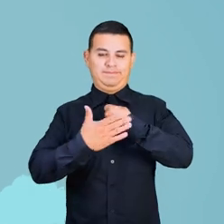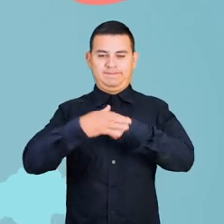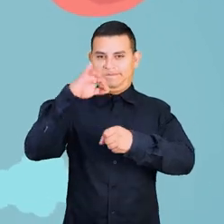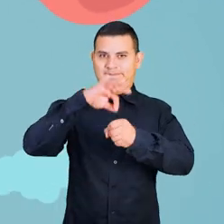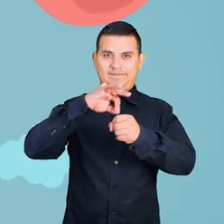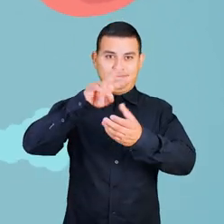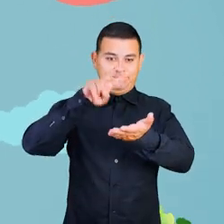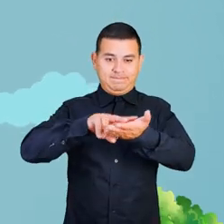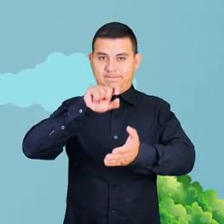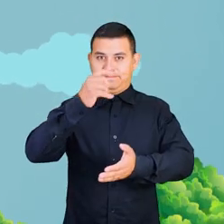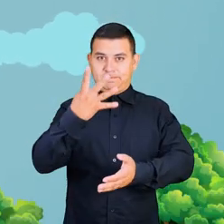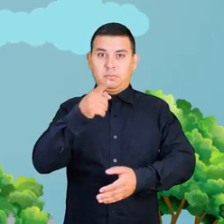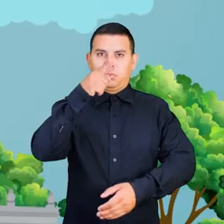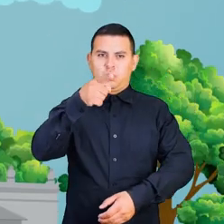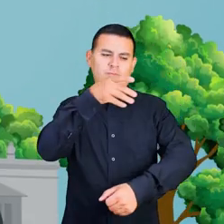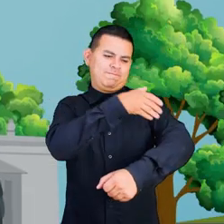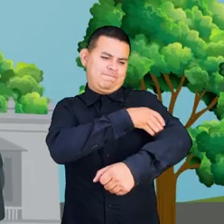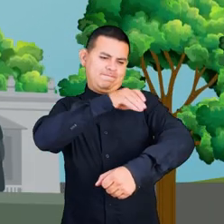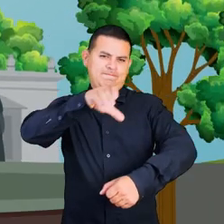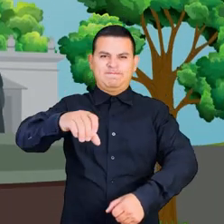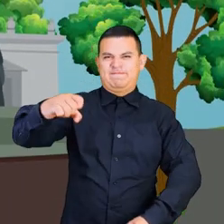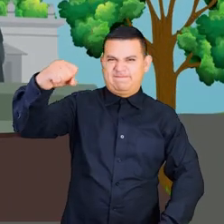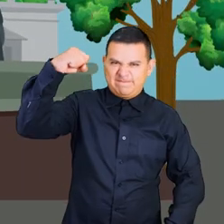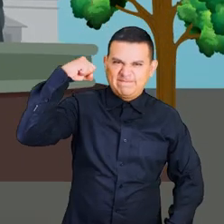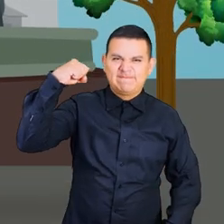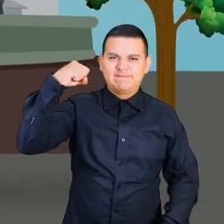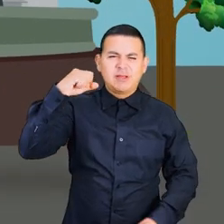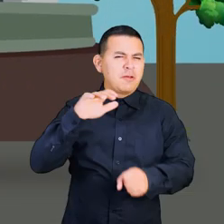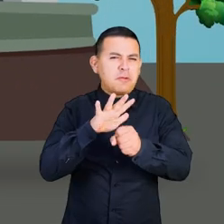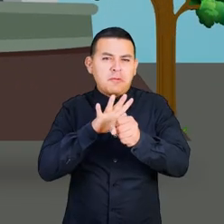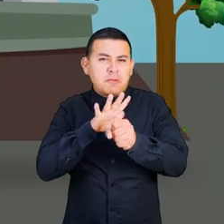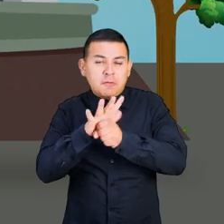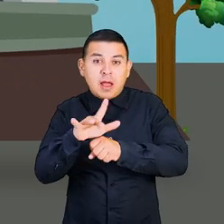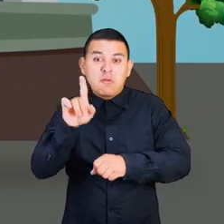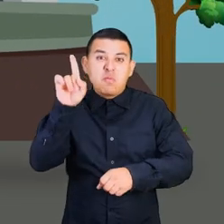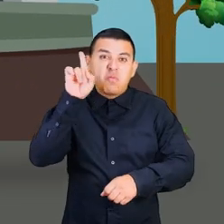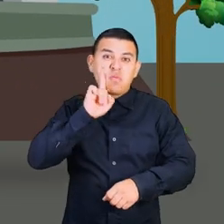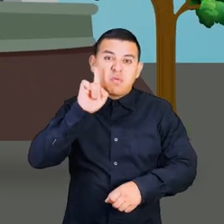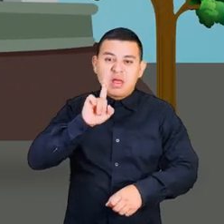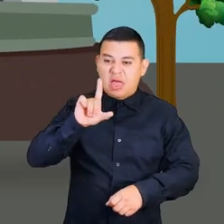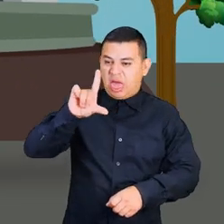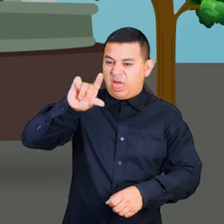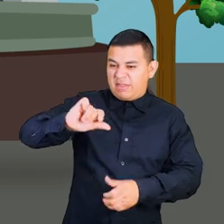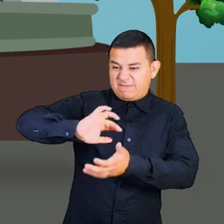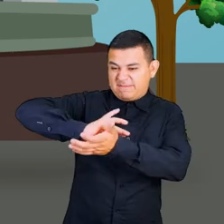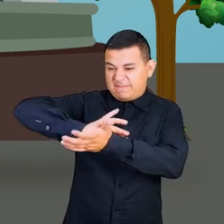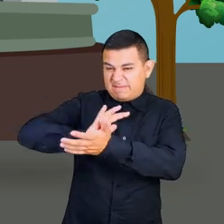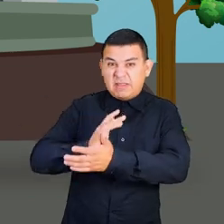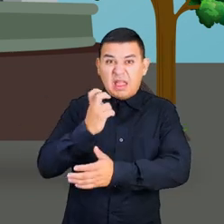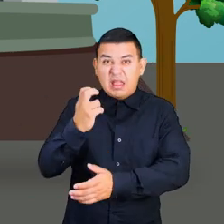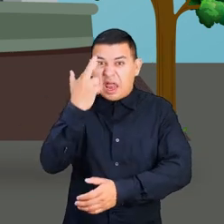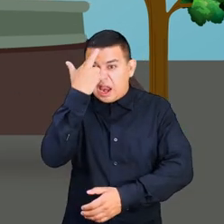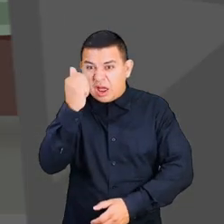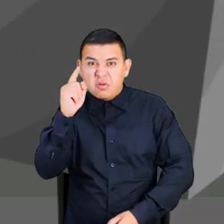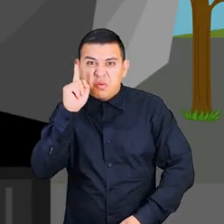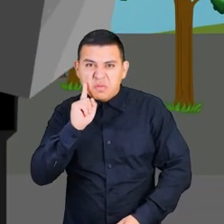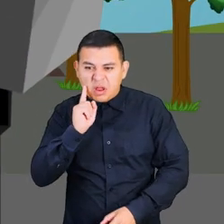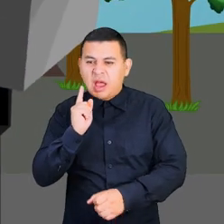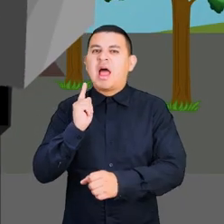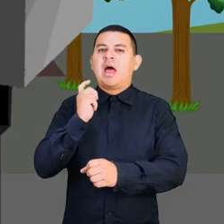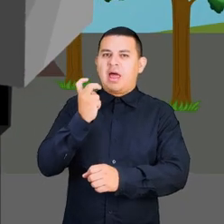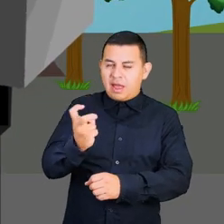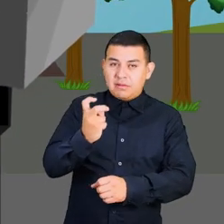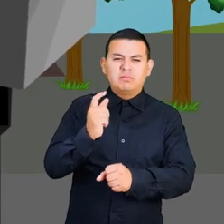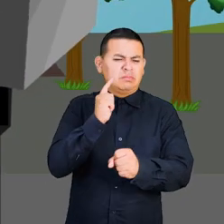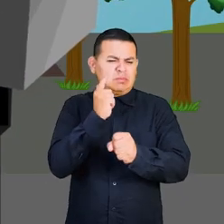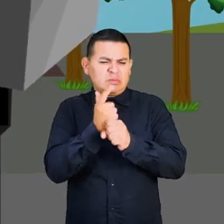En las elecciones 2024, tú tienes el superpoder de erradicar la violencia política contra las mujeres en razón de género.